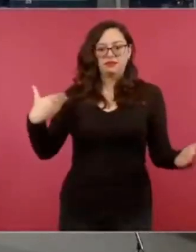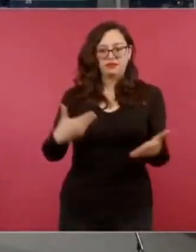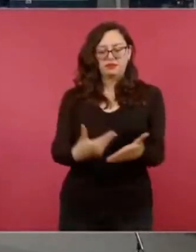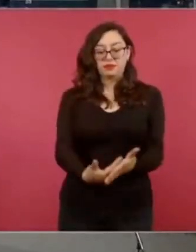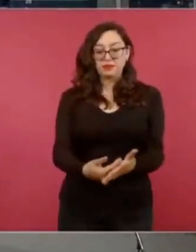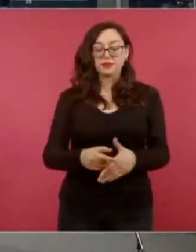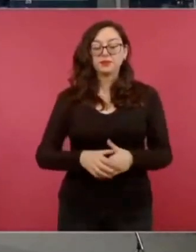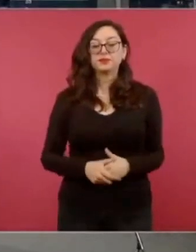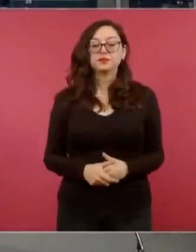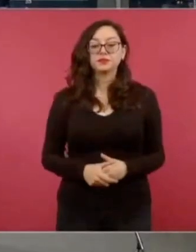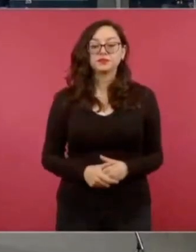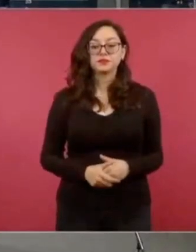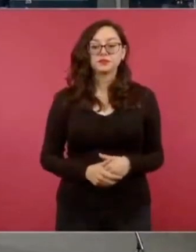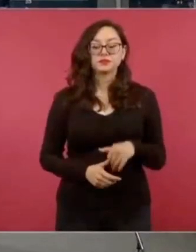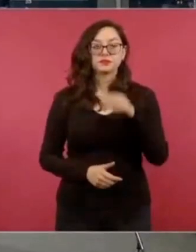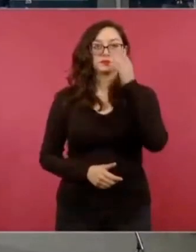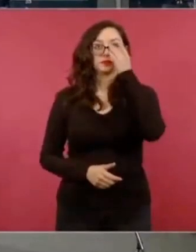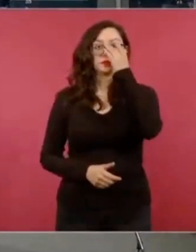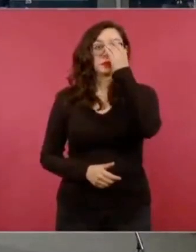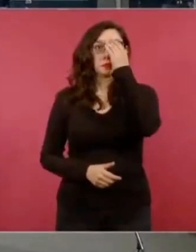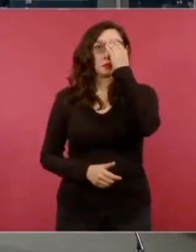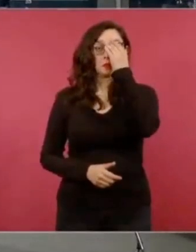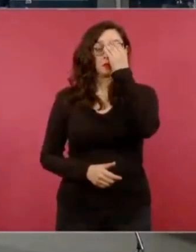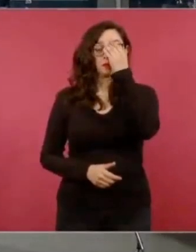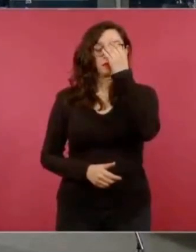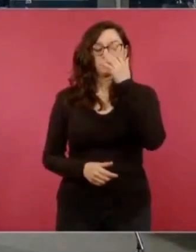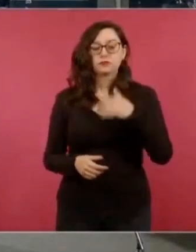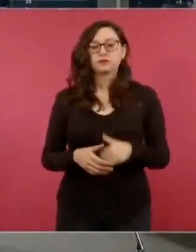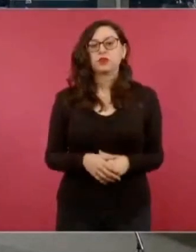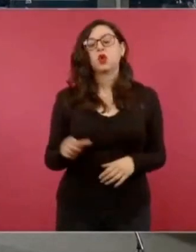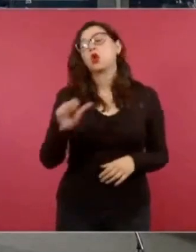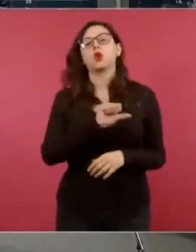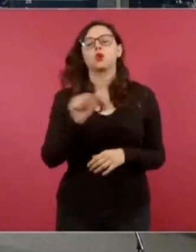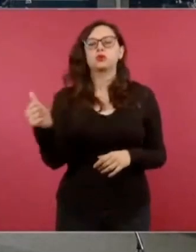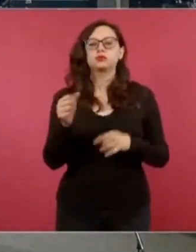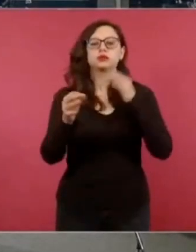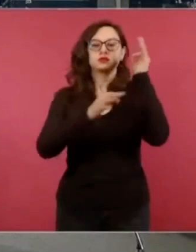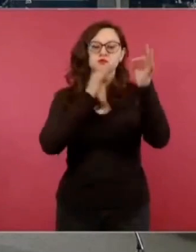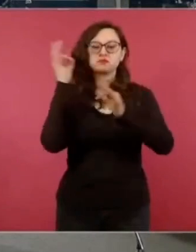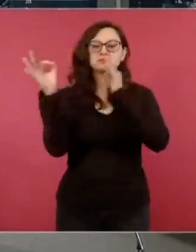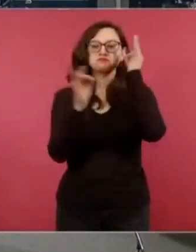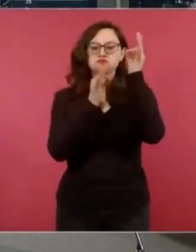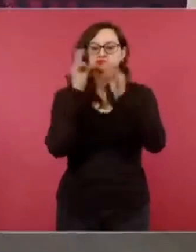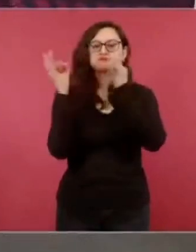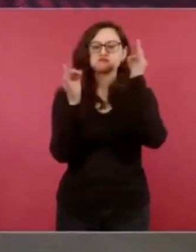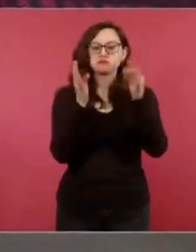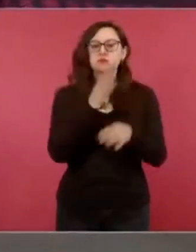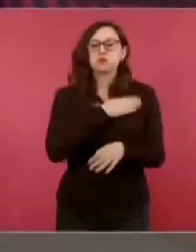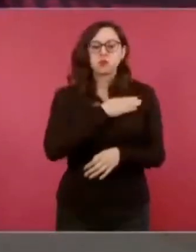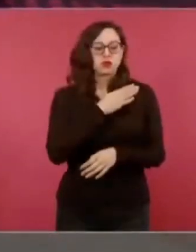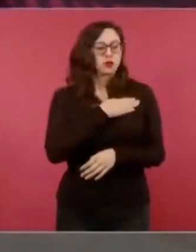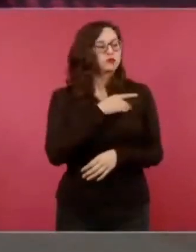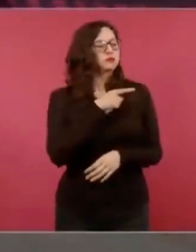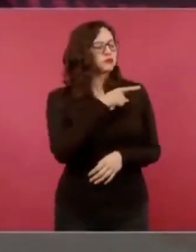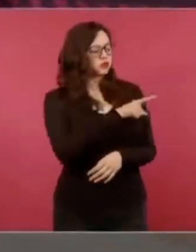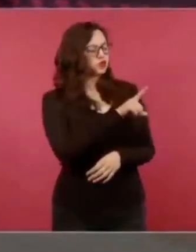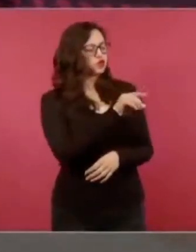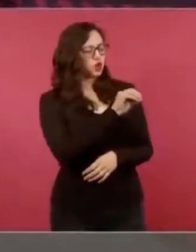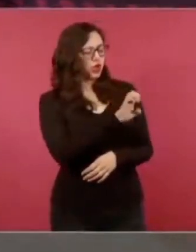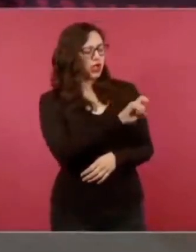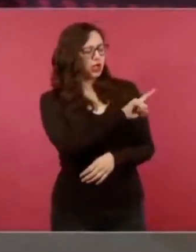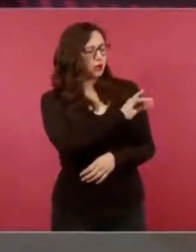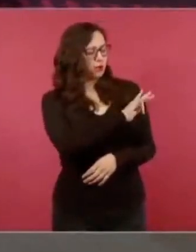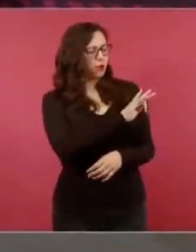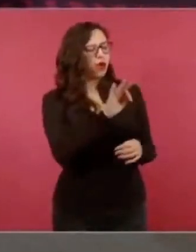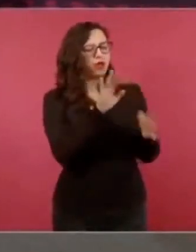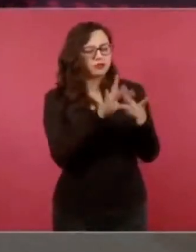Una, decía yo, muy buena noticia, a ver, tú puedes darla, es que